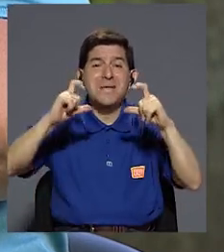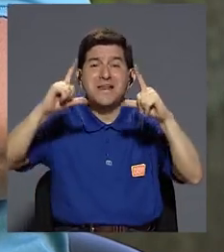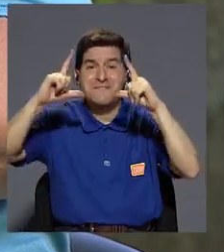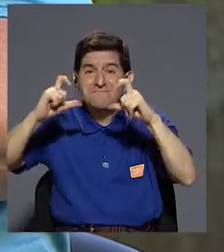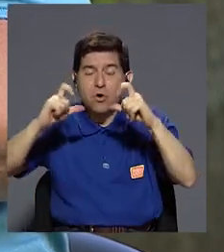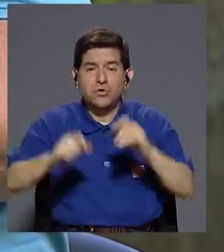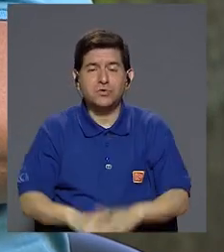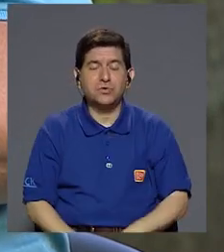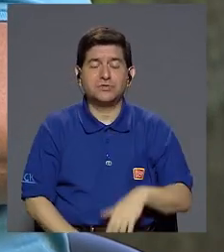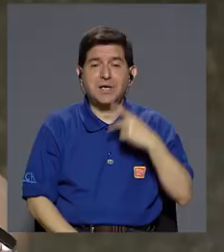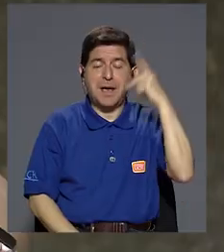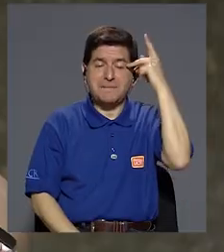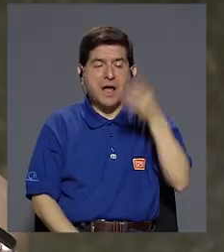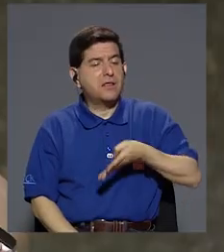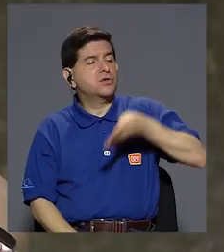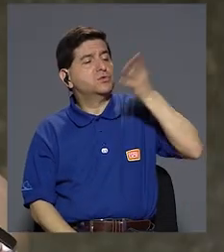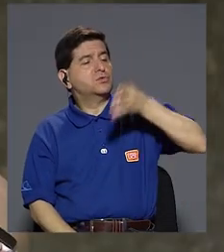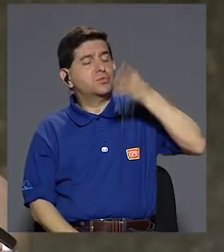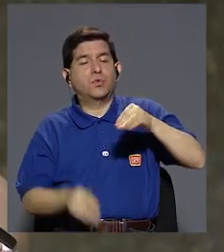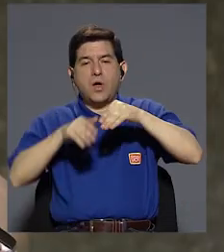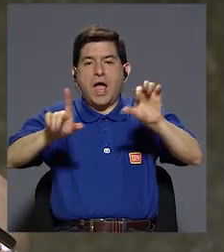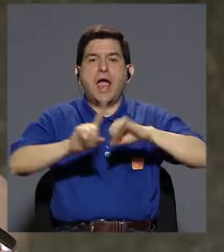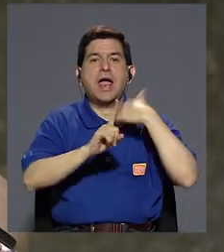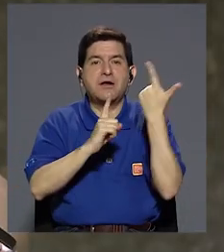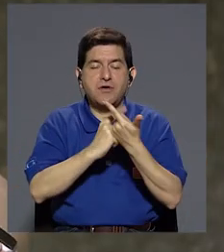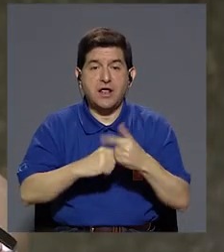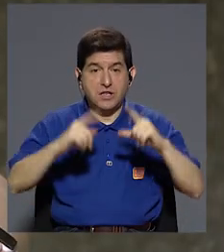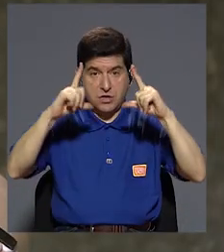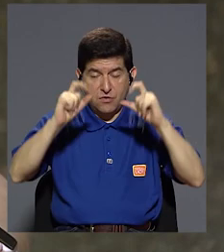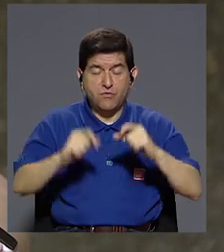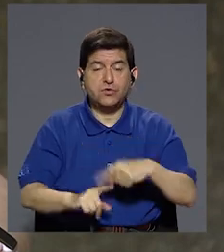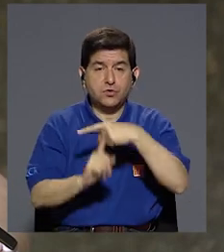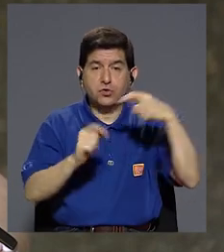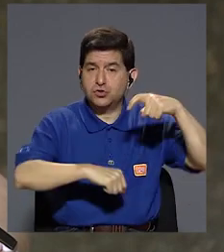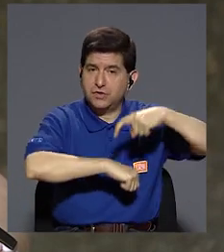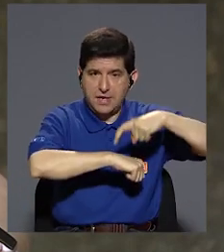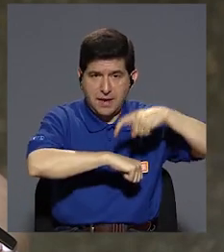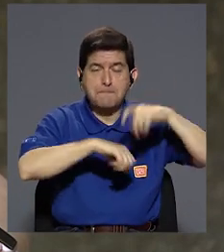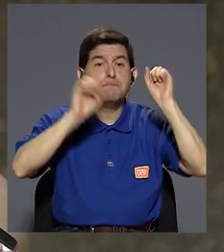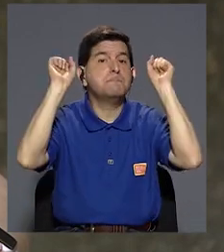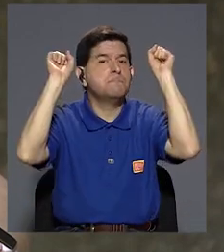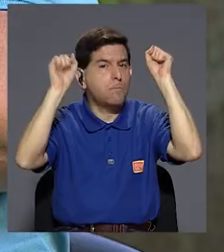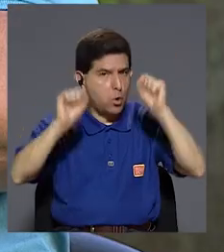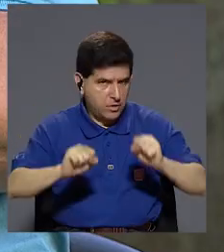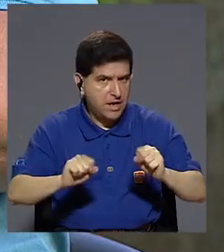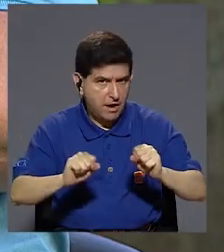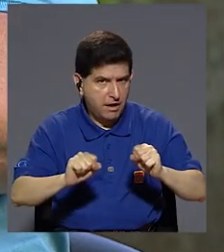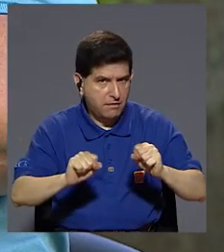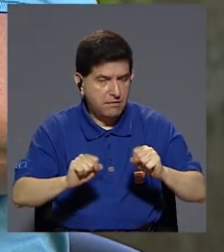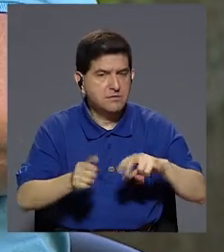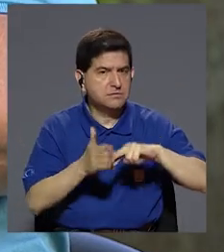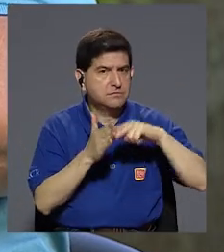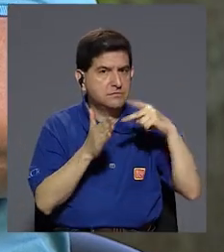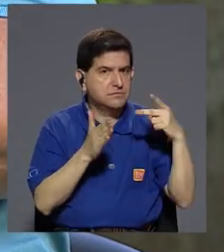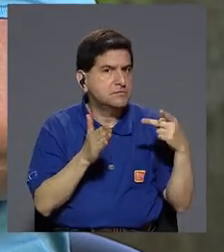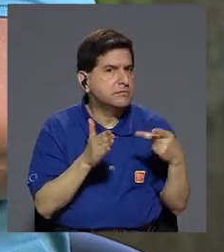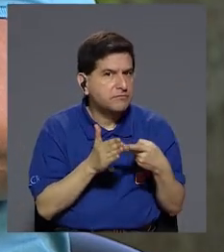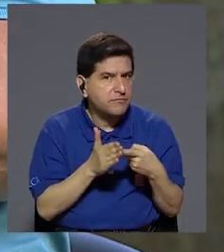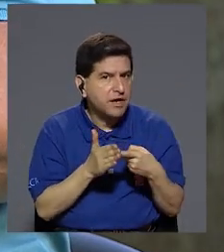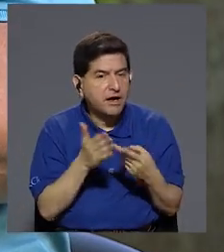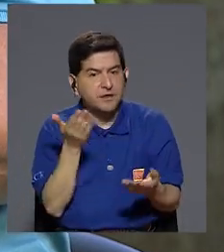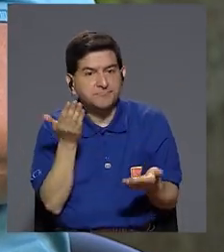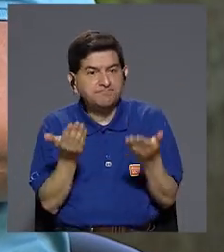subidas por sus papás en redes sociales, fotos que a mediano plazo pueden significar